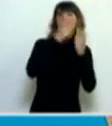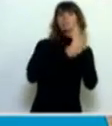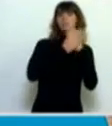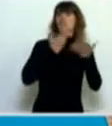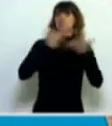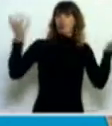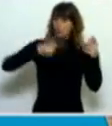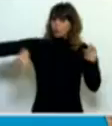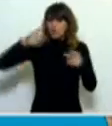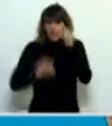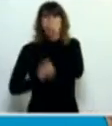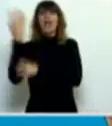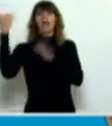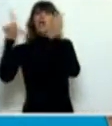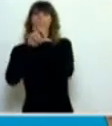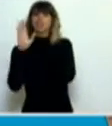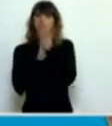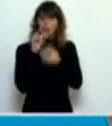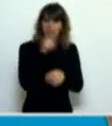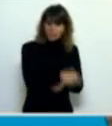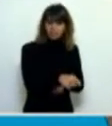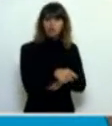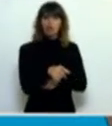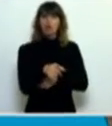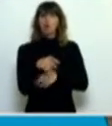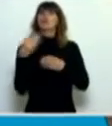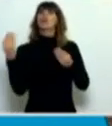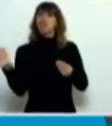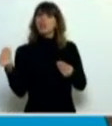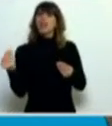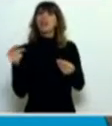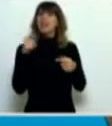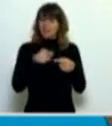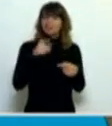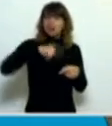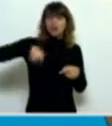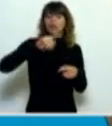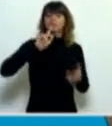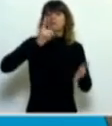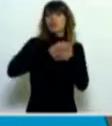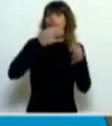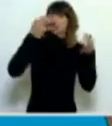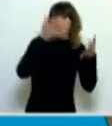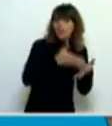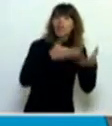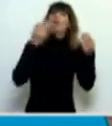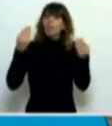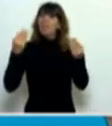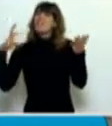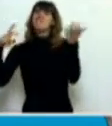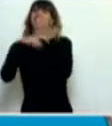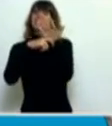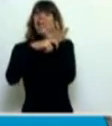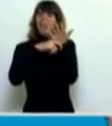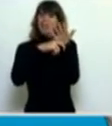las atribuciones abiertas, estamos hablando también de esas atribuciones abiertas que permiten buscar fiscales